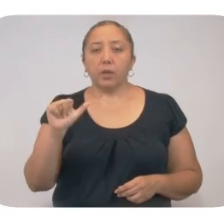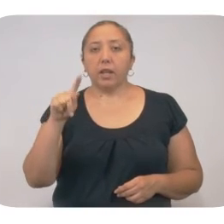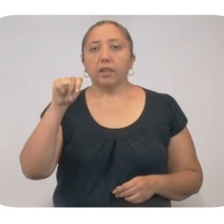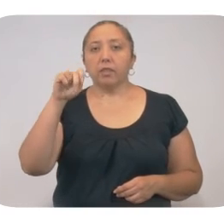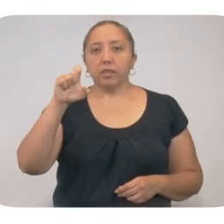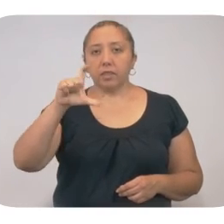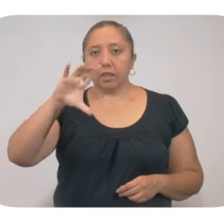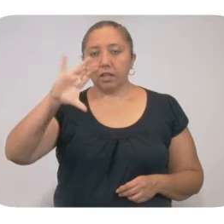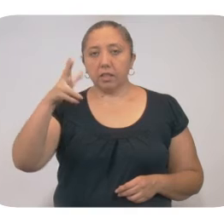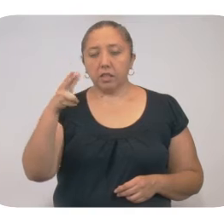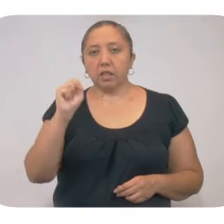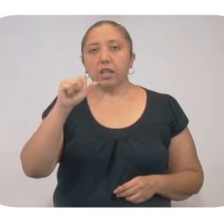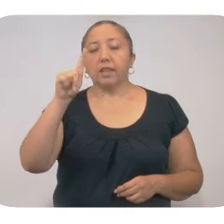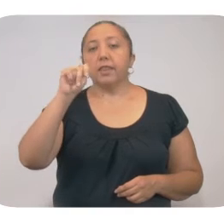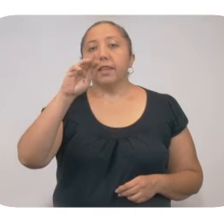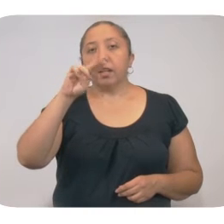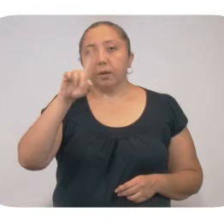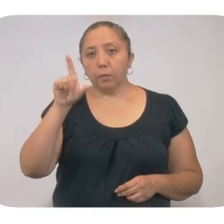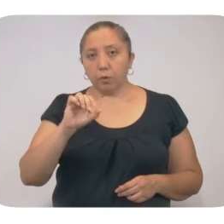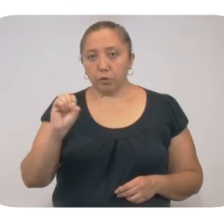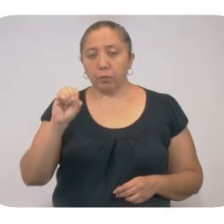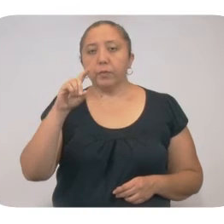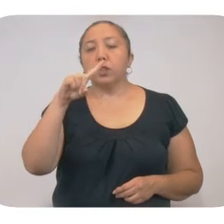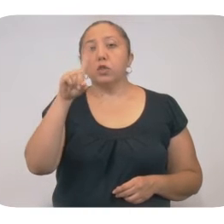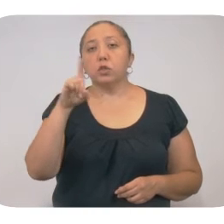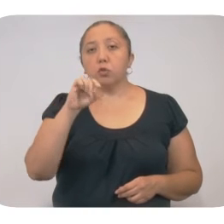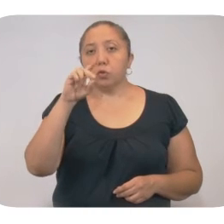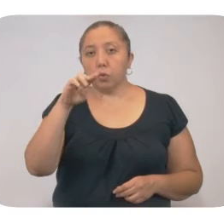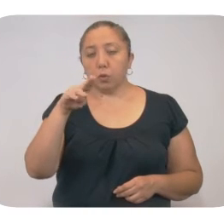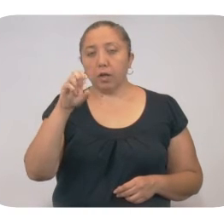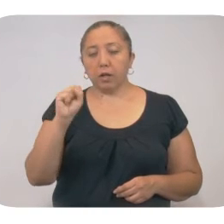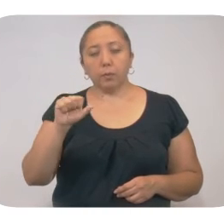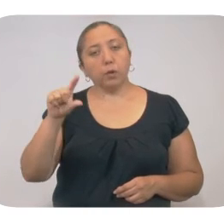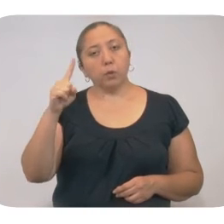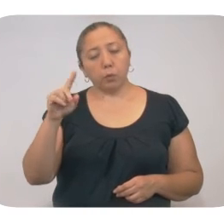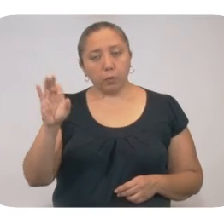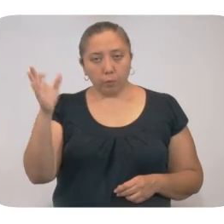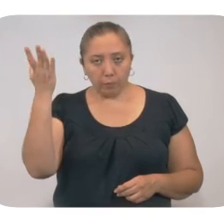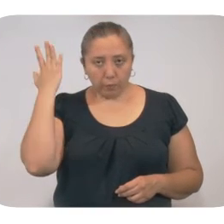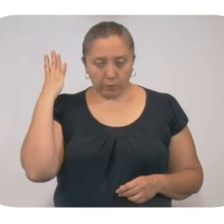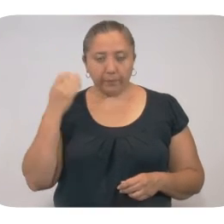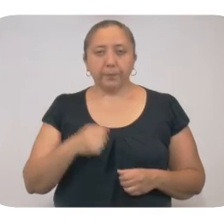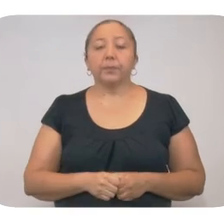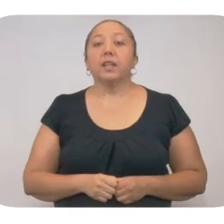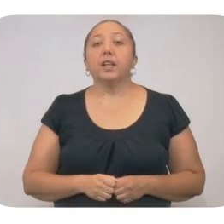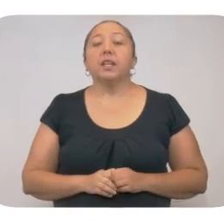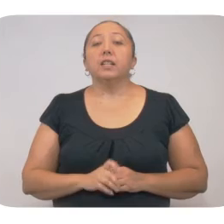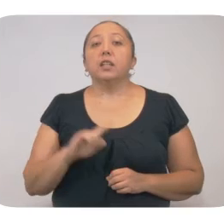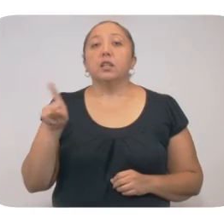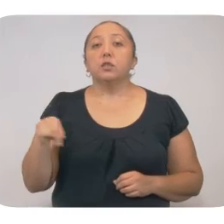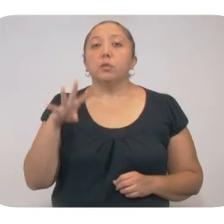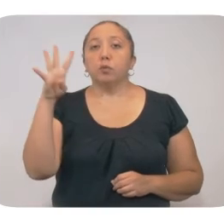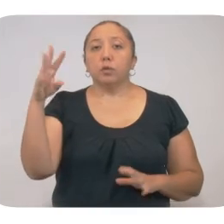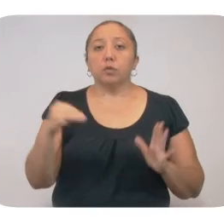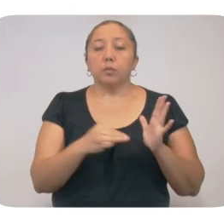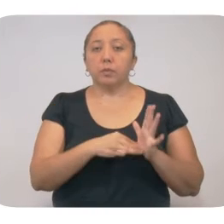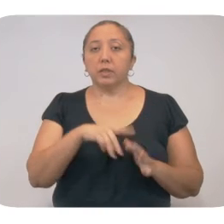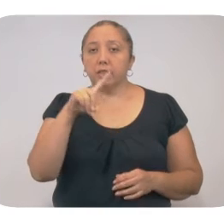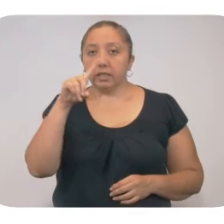Telchac Pueblo, Temozón, Tiscocop y Tsukacá, y 1 foráneo. En total, ya son 4